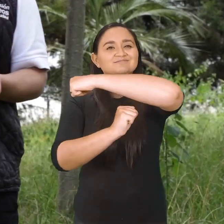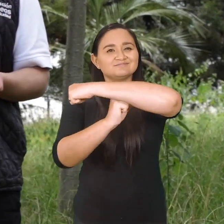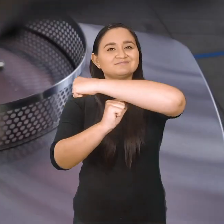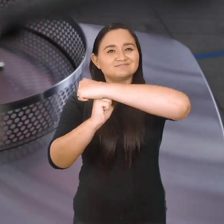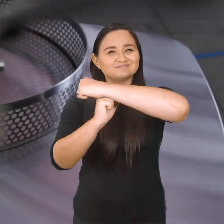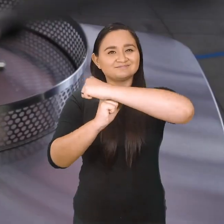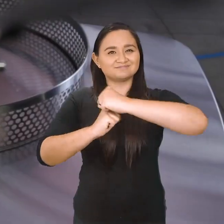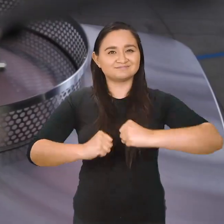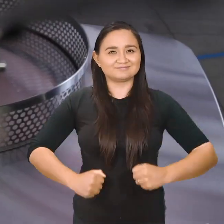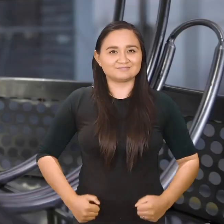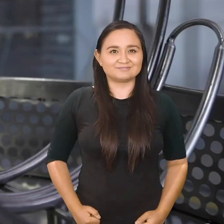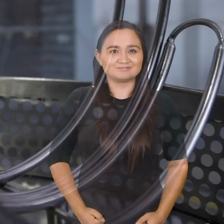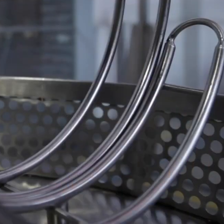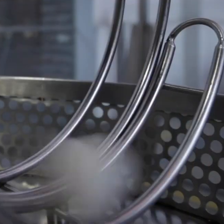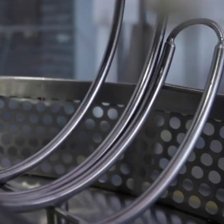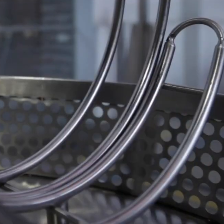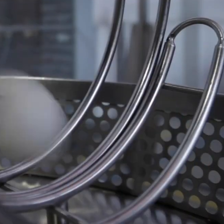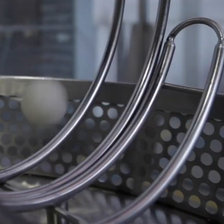sustentable.